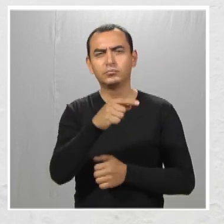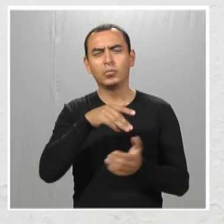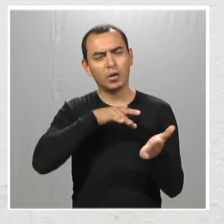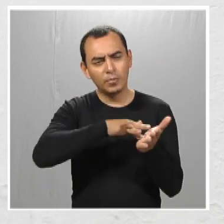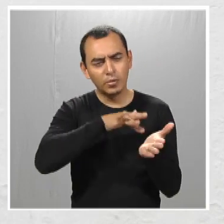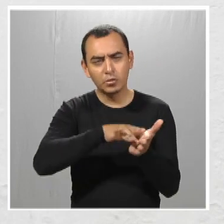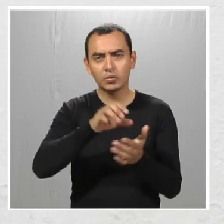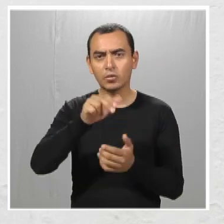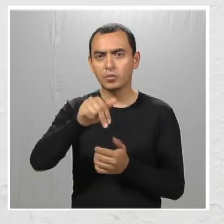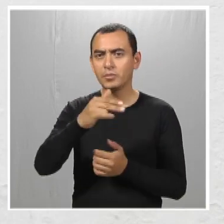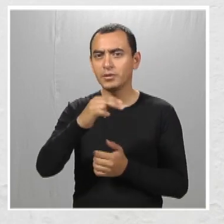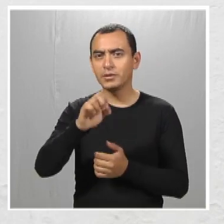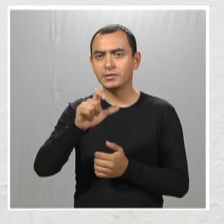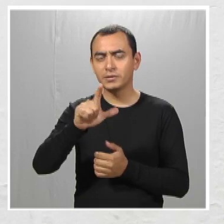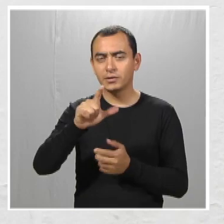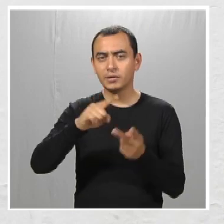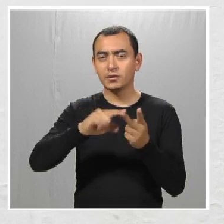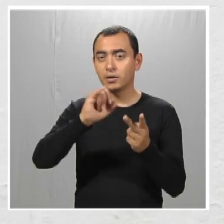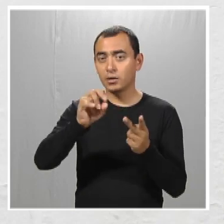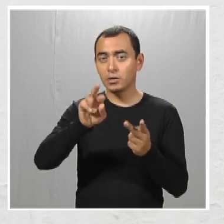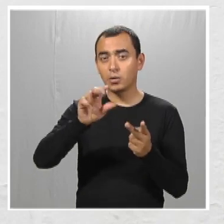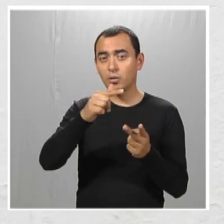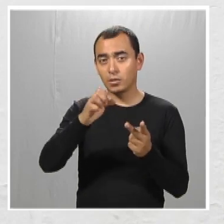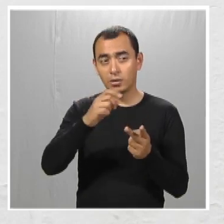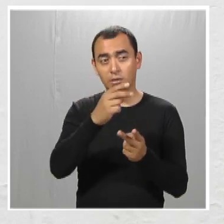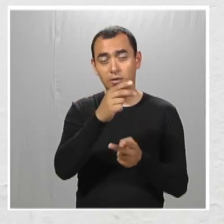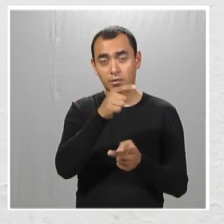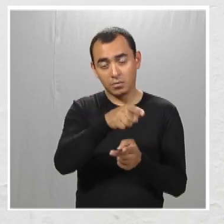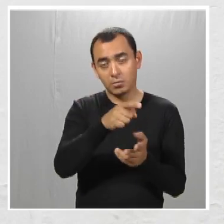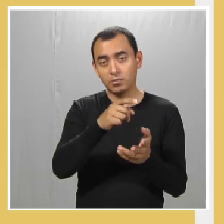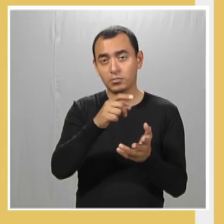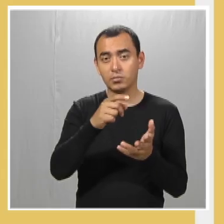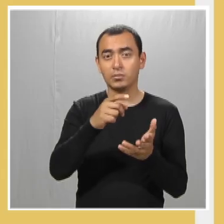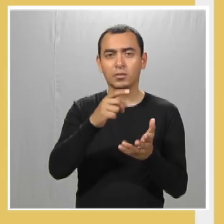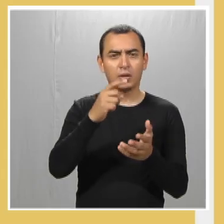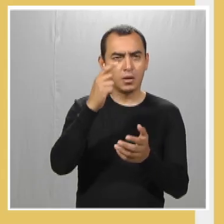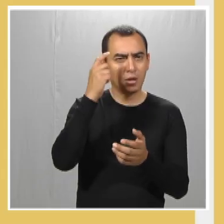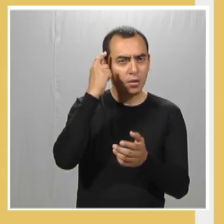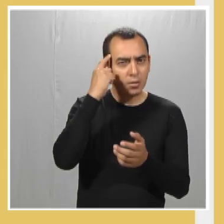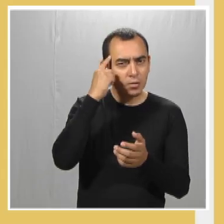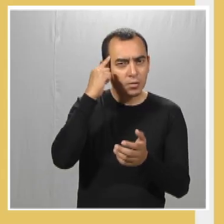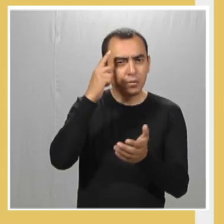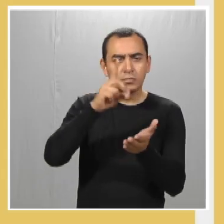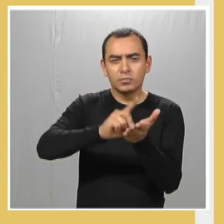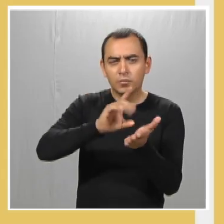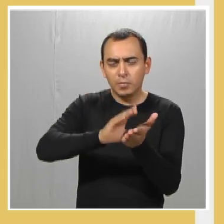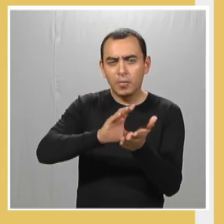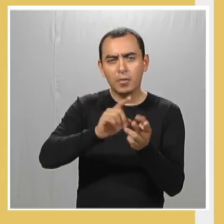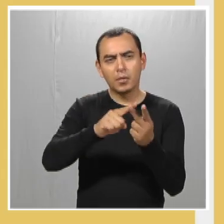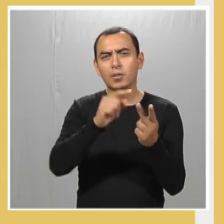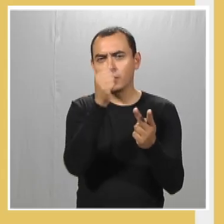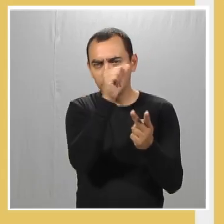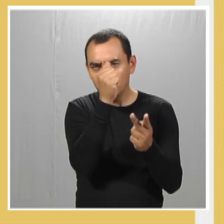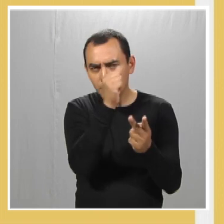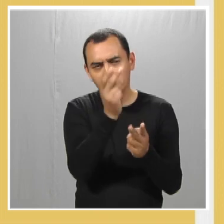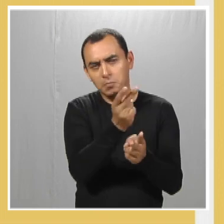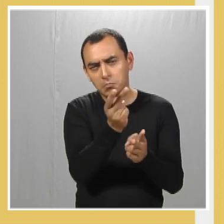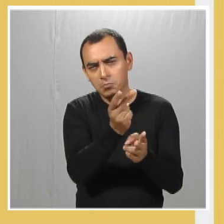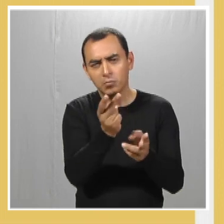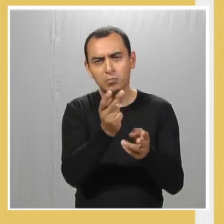Ellos tienen, bueno, Mitch tiene autismo y Jorge tiene discapacidad intelectual. Y mi función es poder